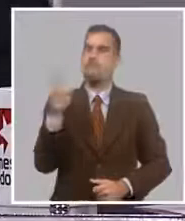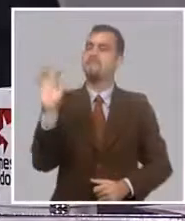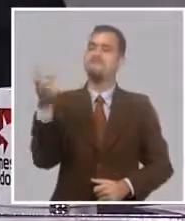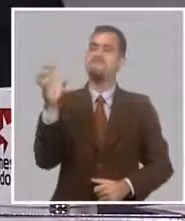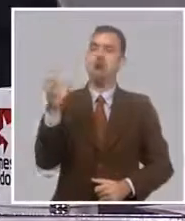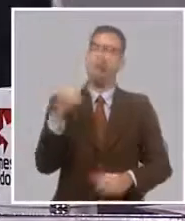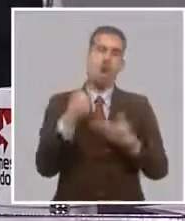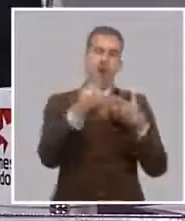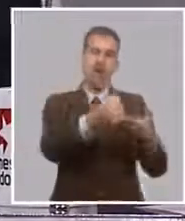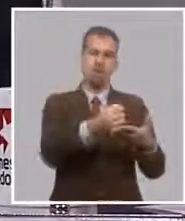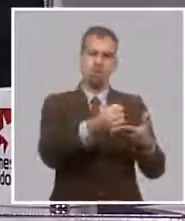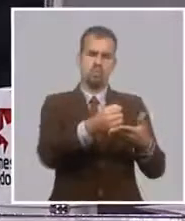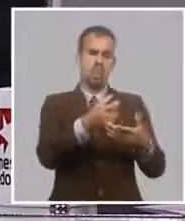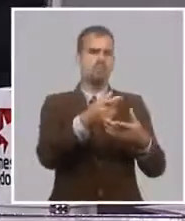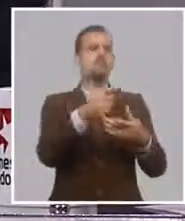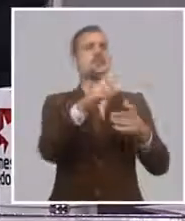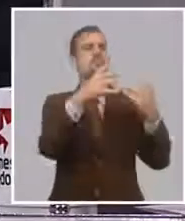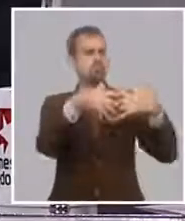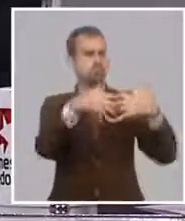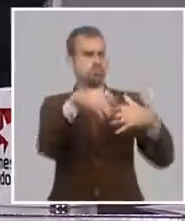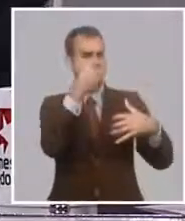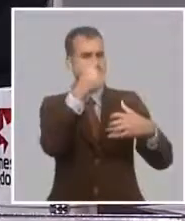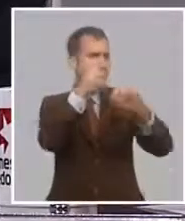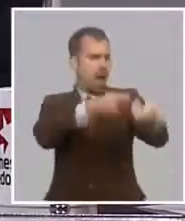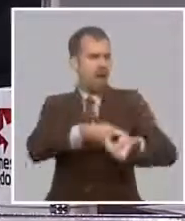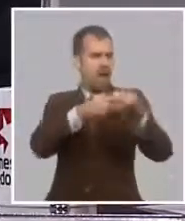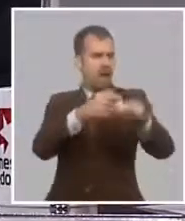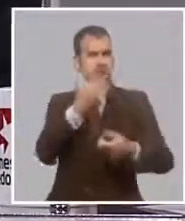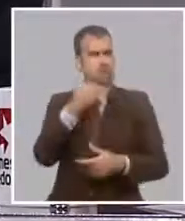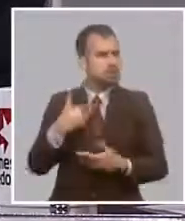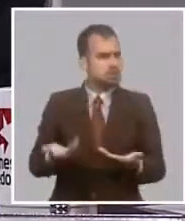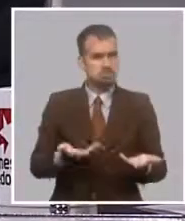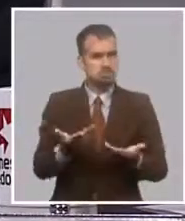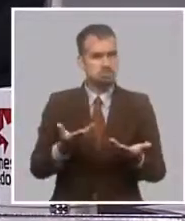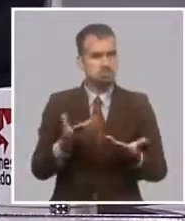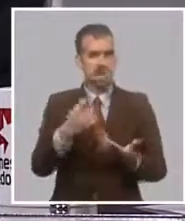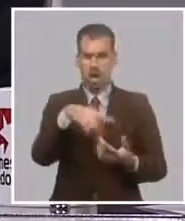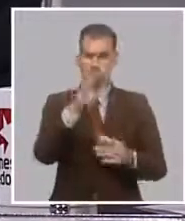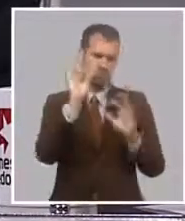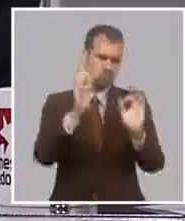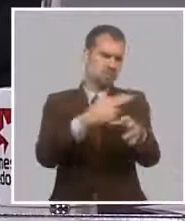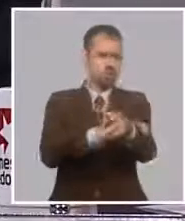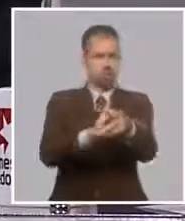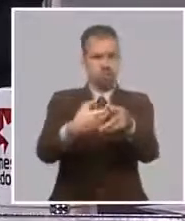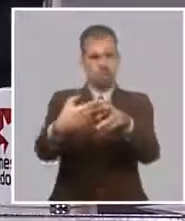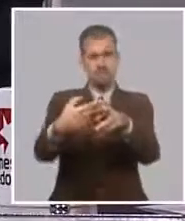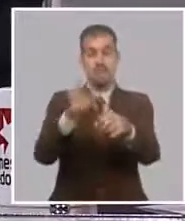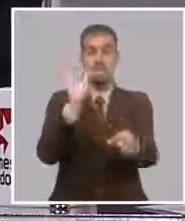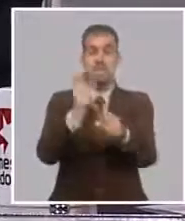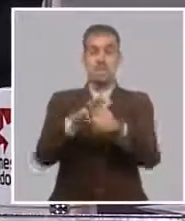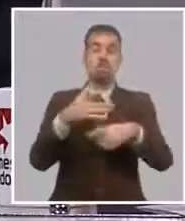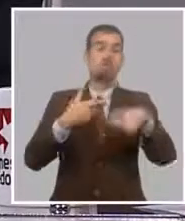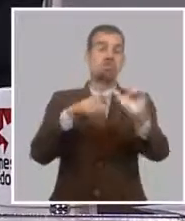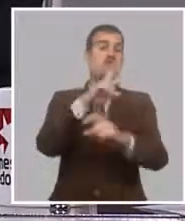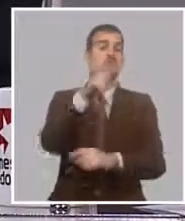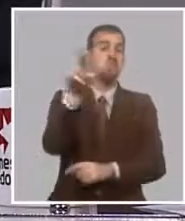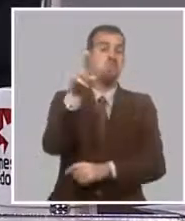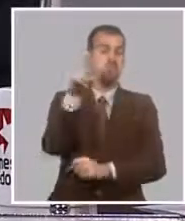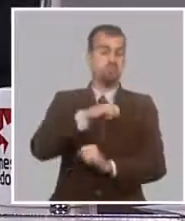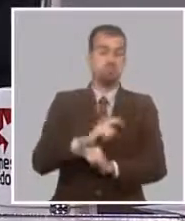tenemos que decir que es de larga data, porque casi desde los primeros años de la revolución, el sistema bancario